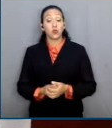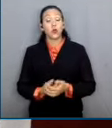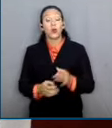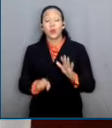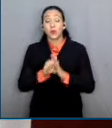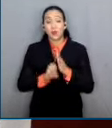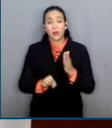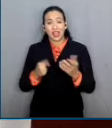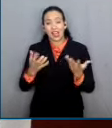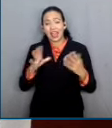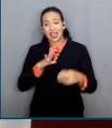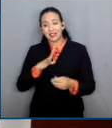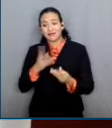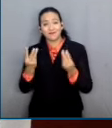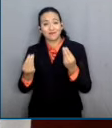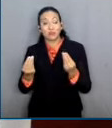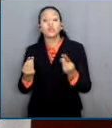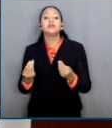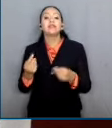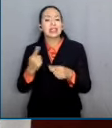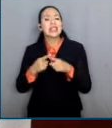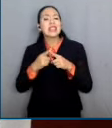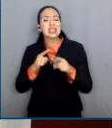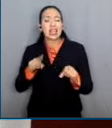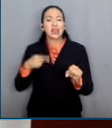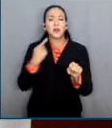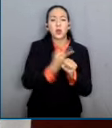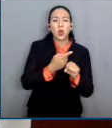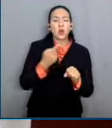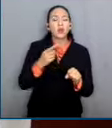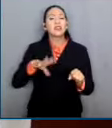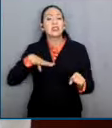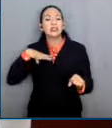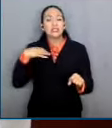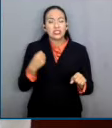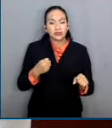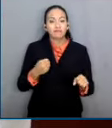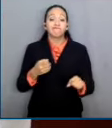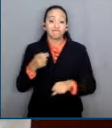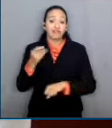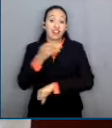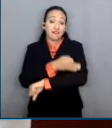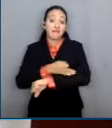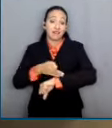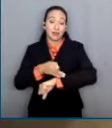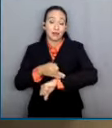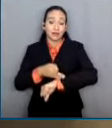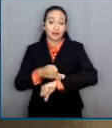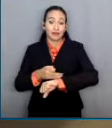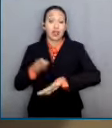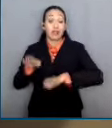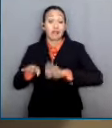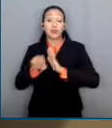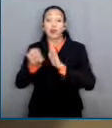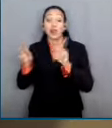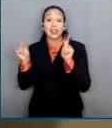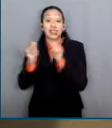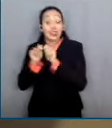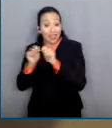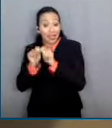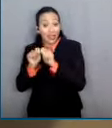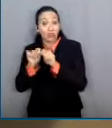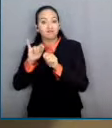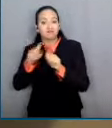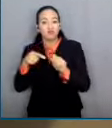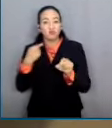parte de familiares. Los registros nos indican que principalmente de parte de un tío. Este tipo de